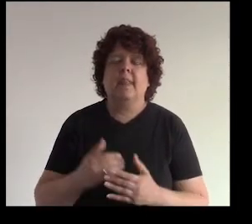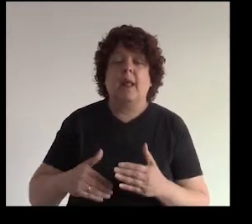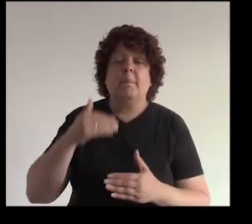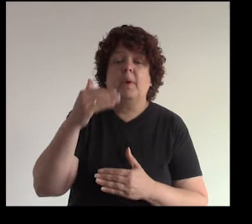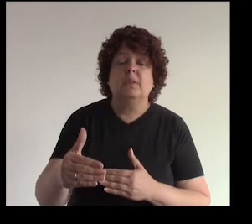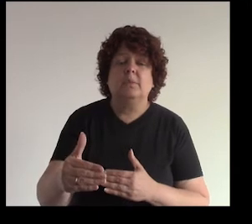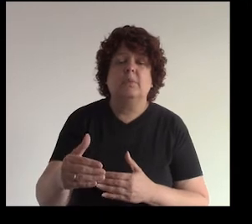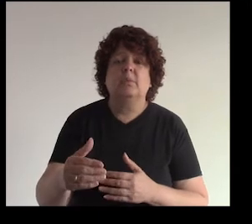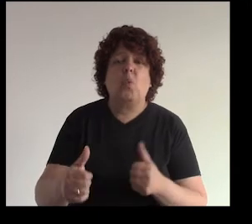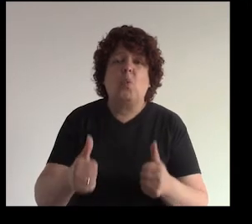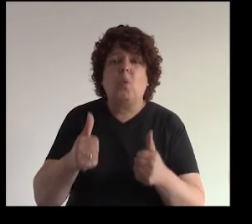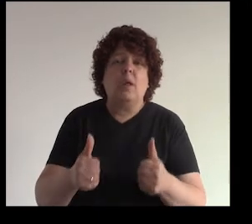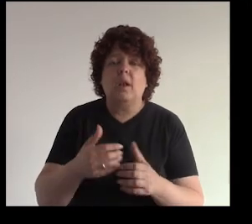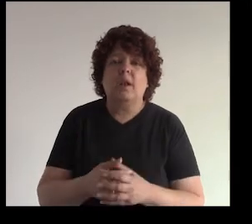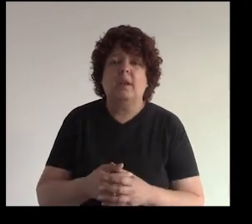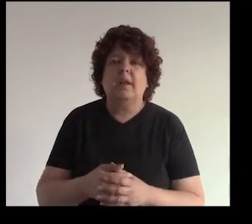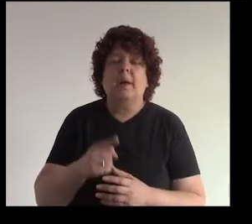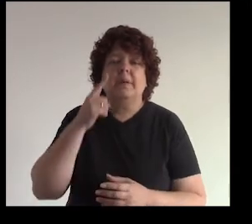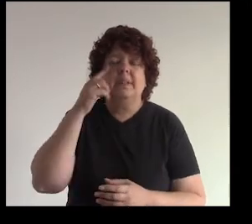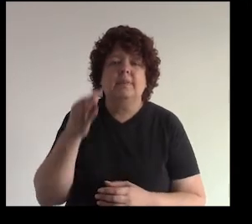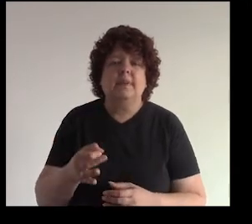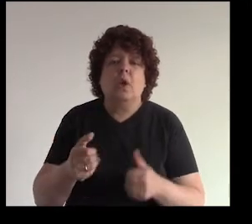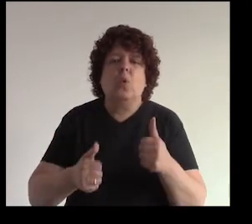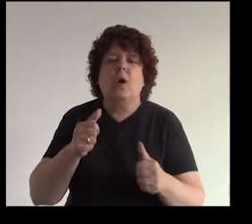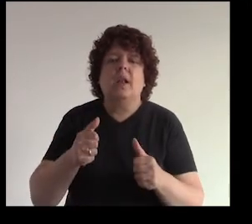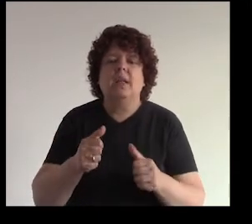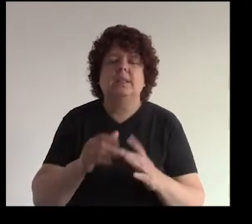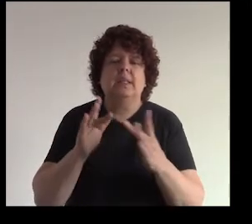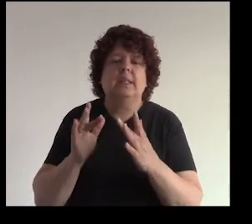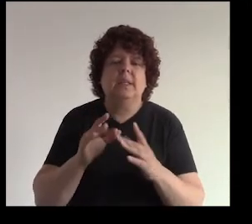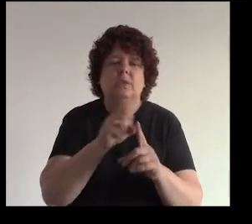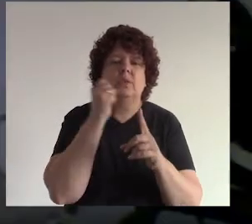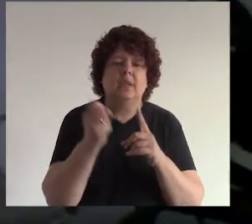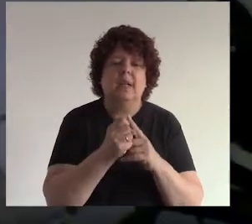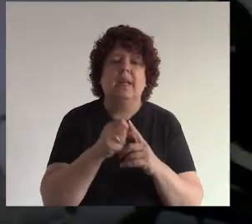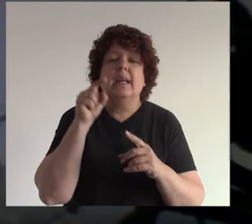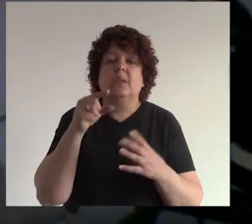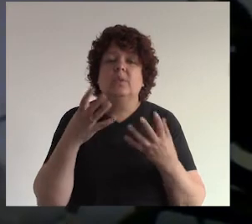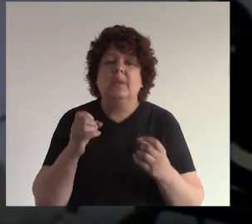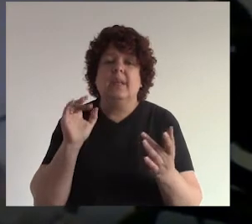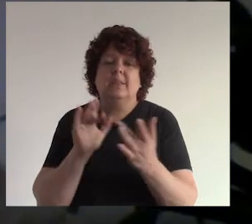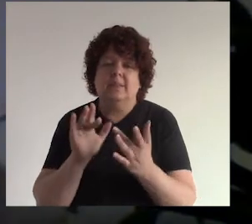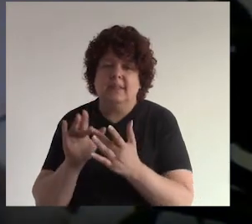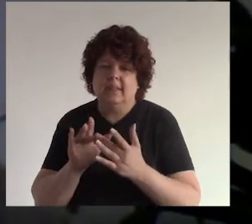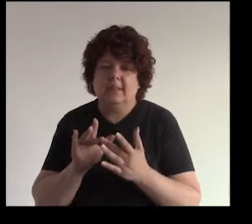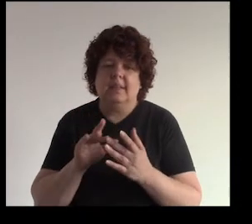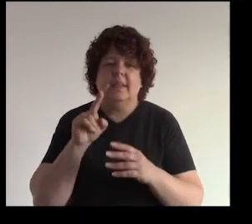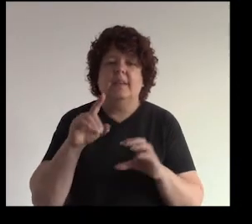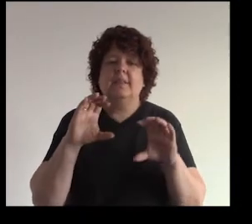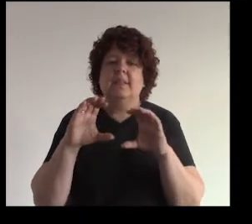¿cuál es el próximo paso? vas a identificar la red social donde está tu público o los clientes que quieres llegar